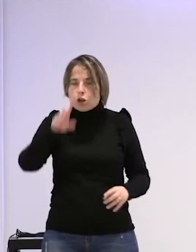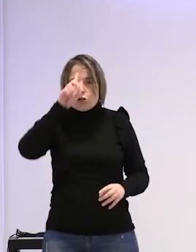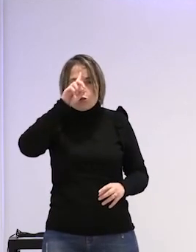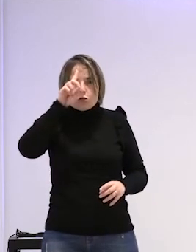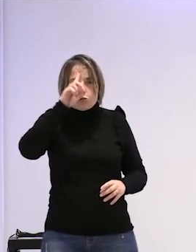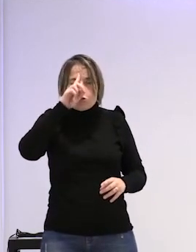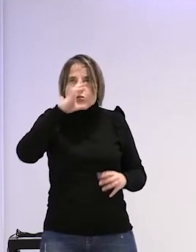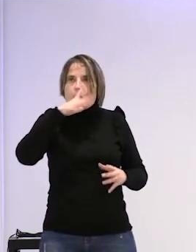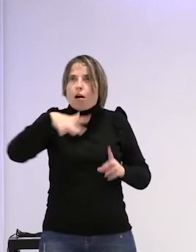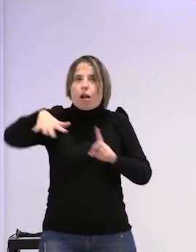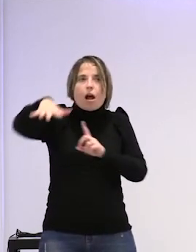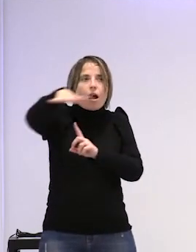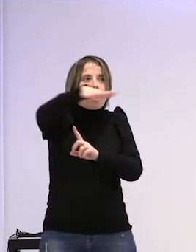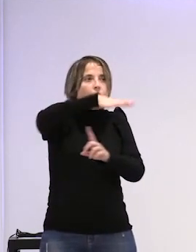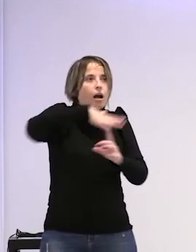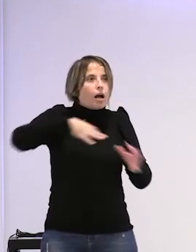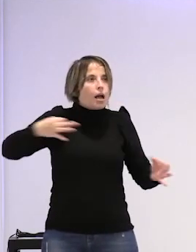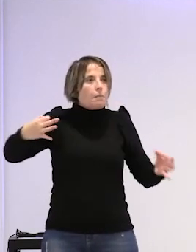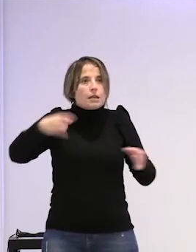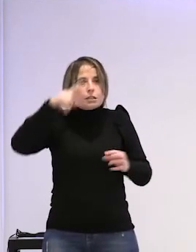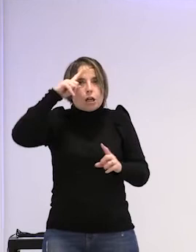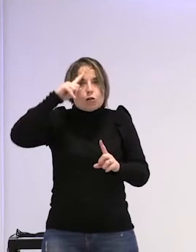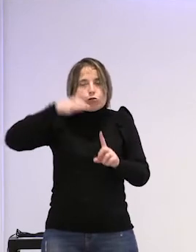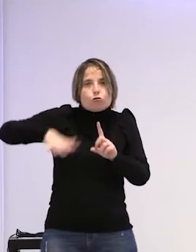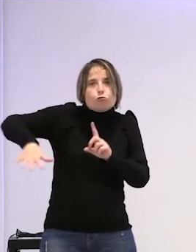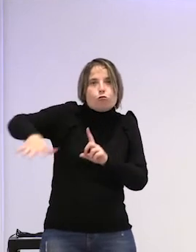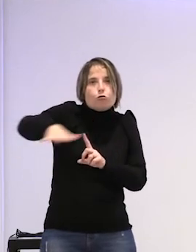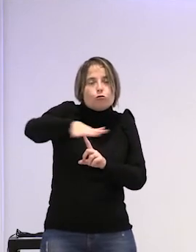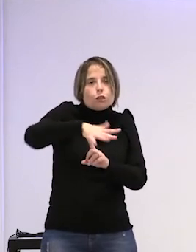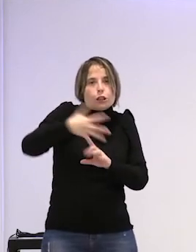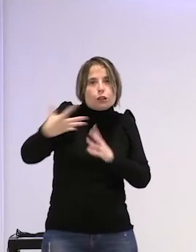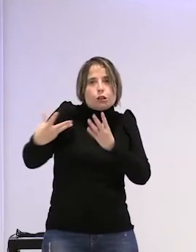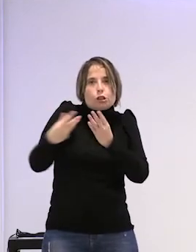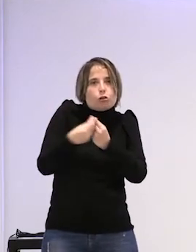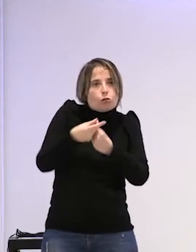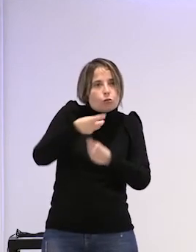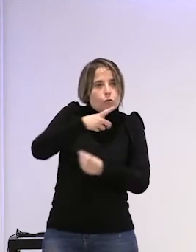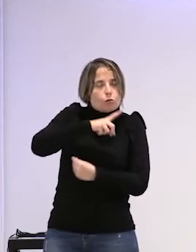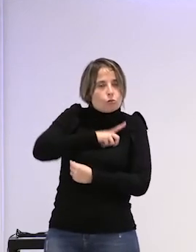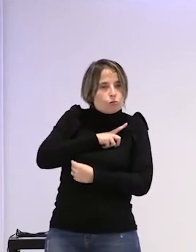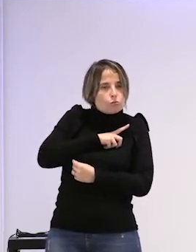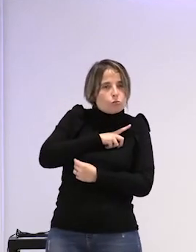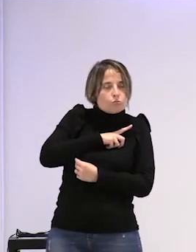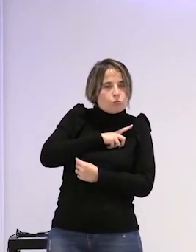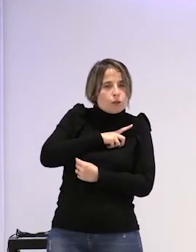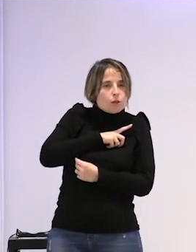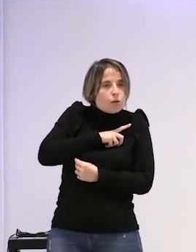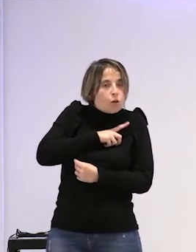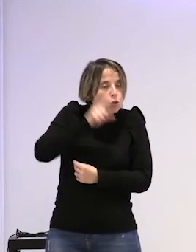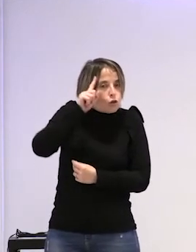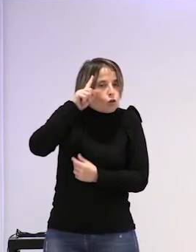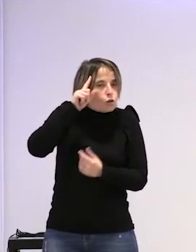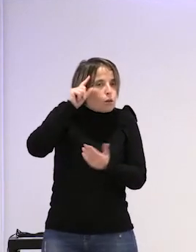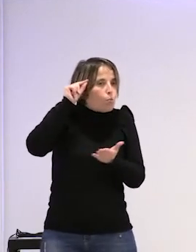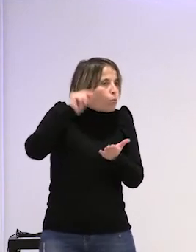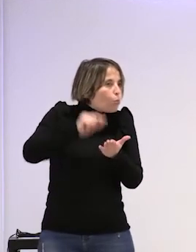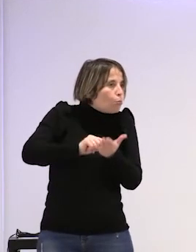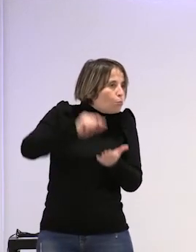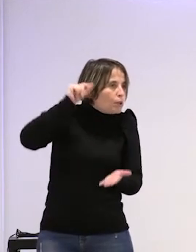lo que pasa a mi alrededor conmigo puede que solo sea un momento